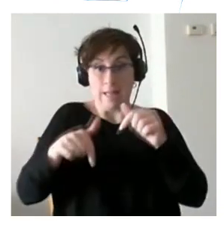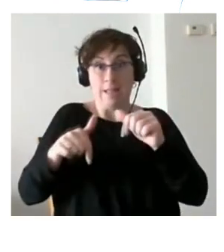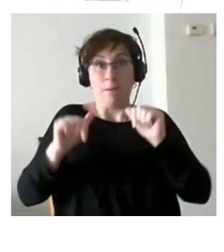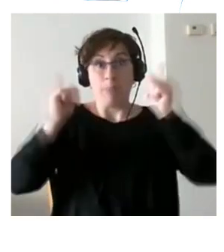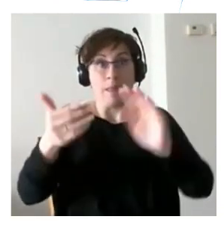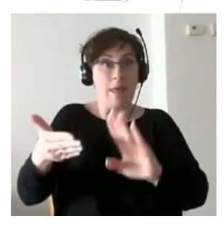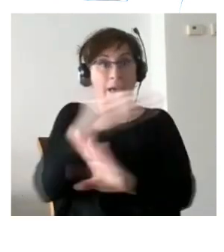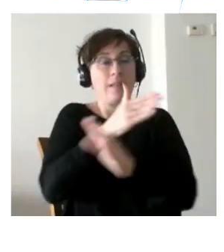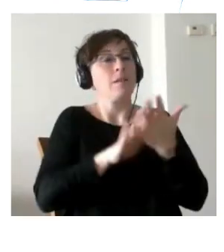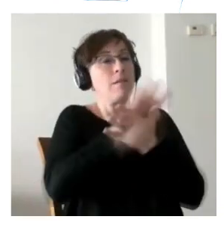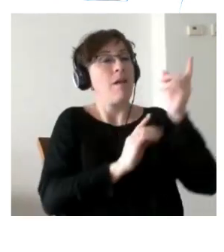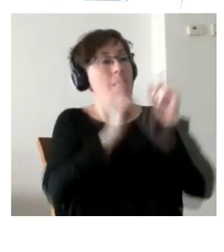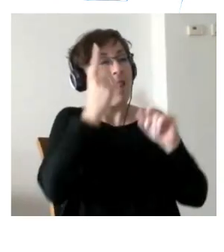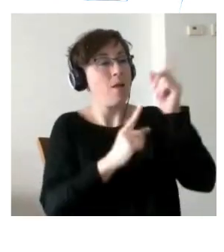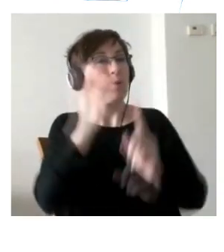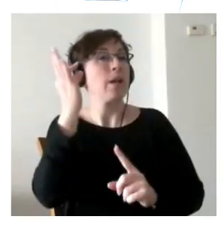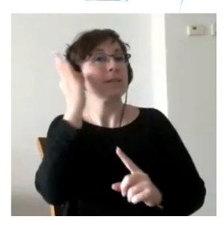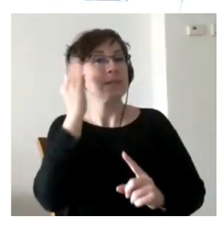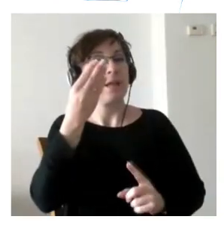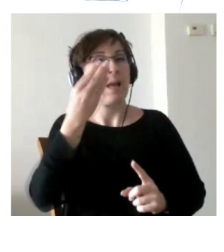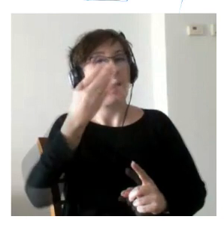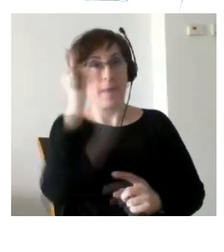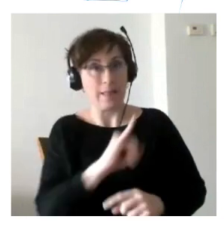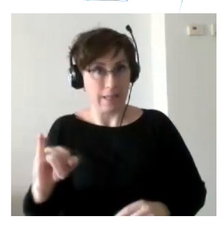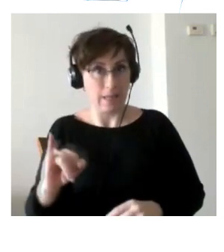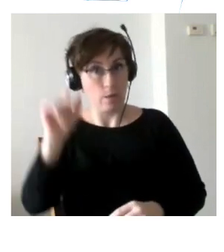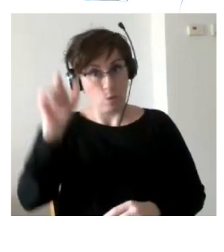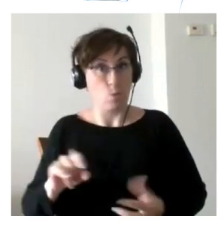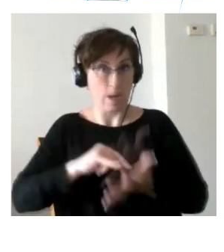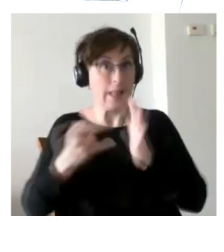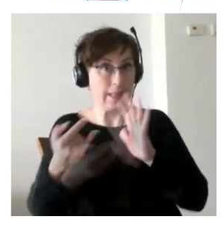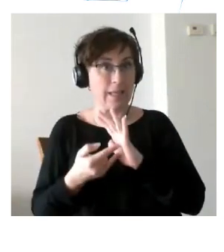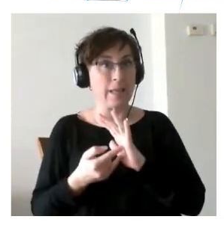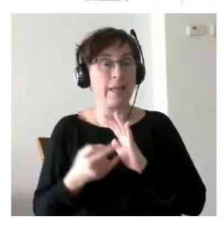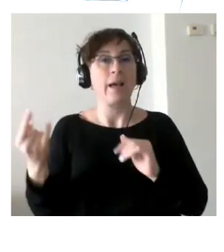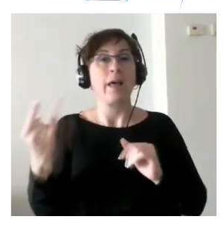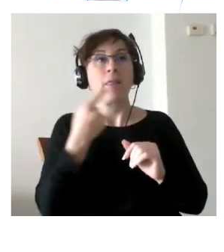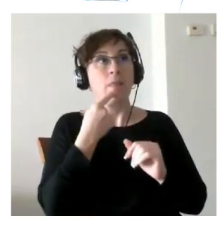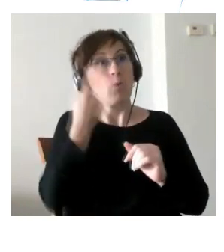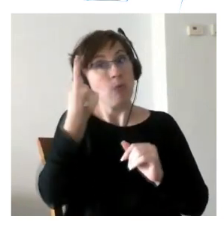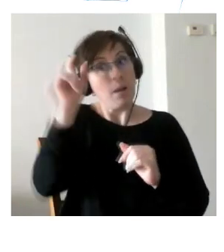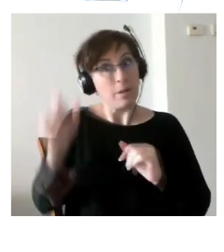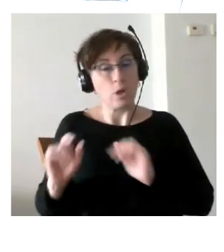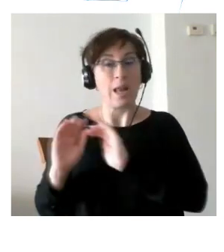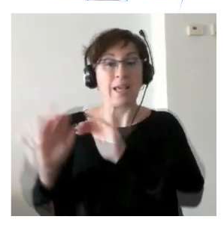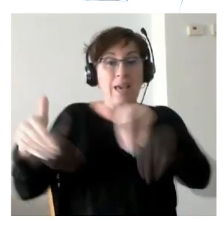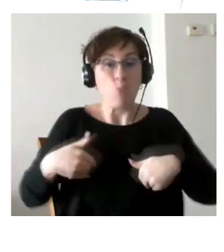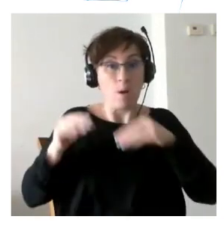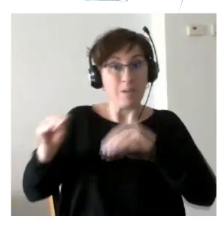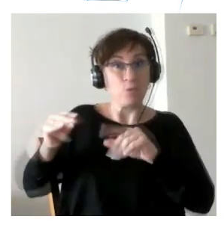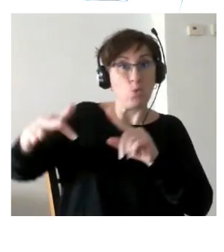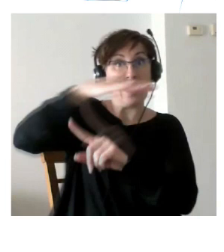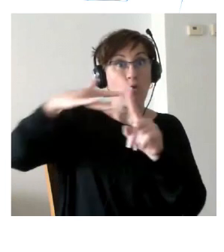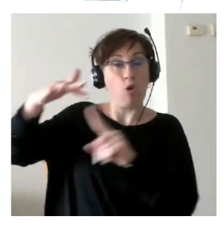una técnica de plena inclusión de efectivamente una persona que ha vuelto a su entorno su entorno era todo este que estamos